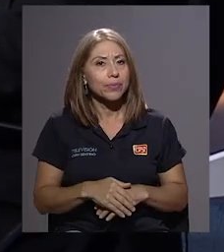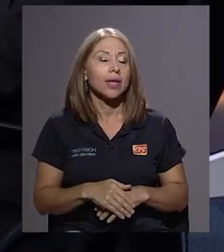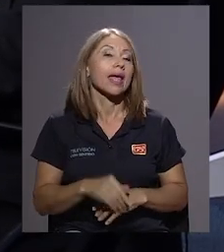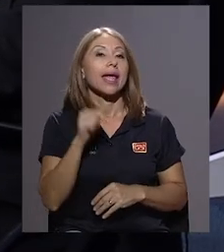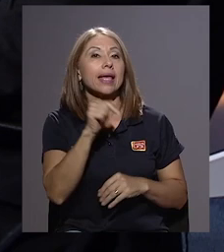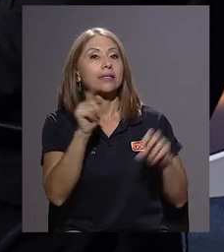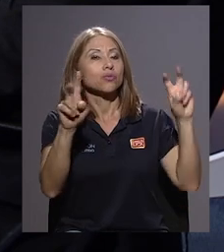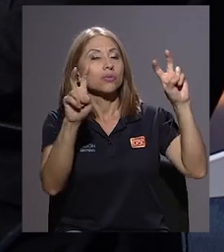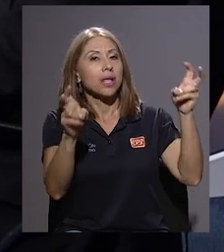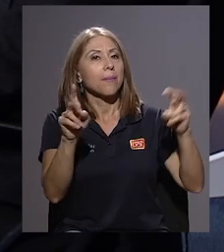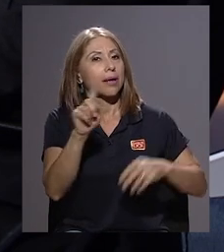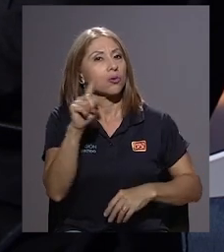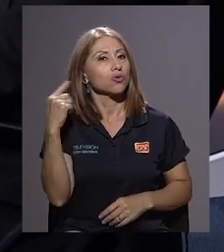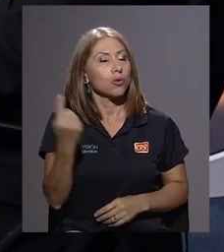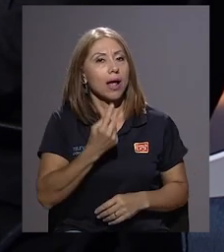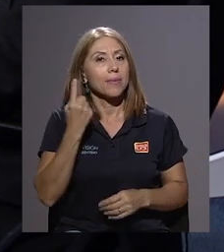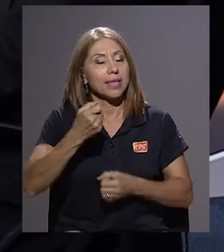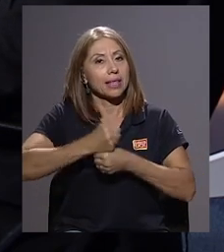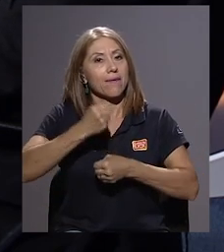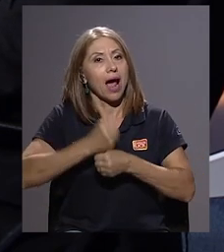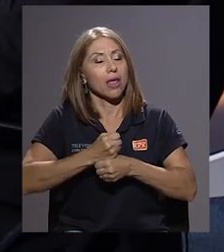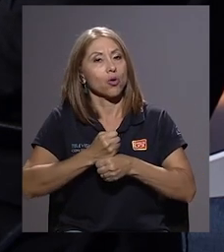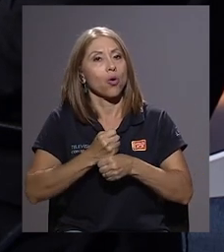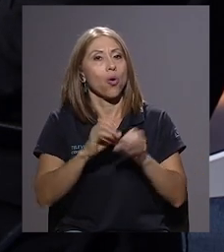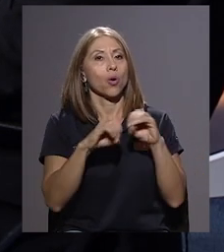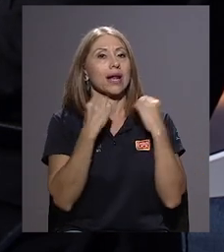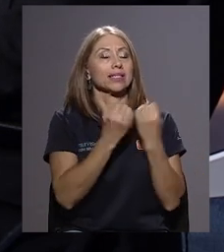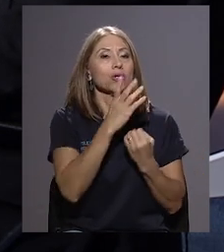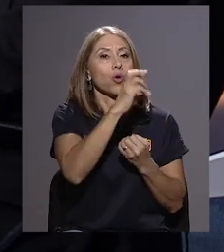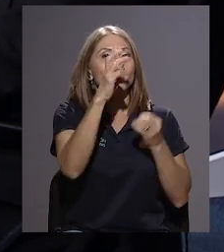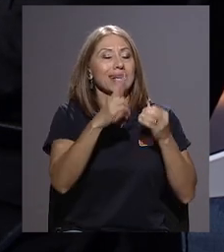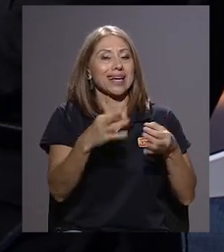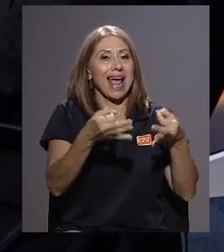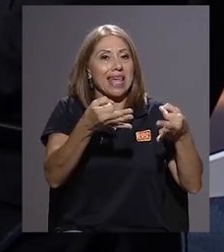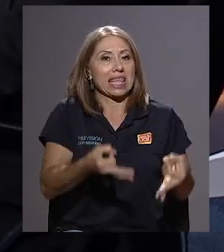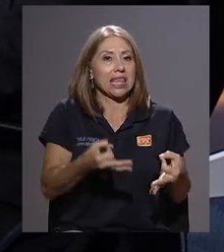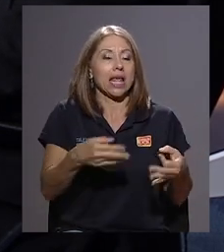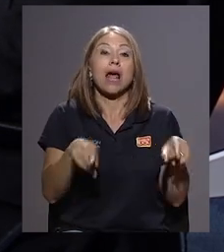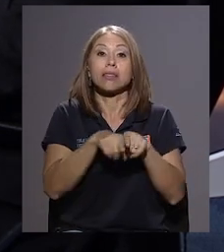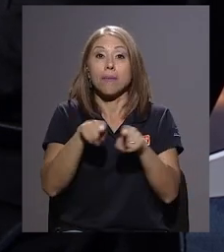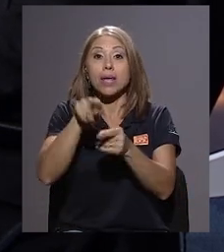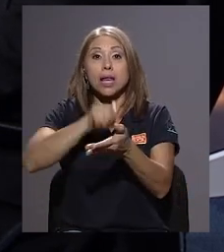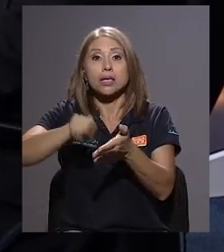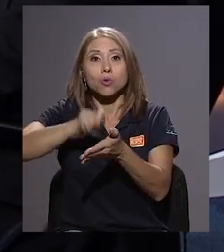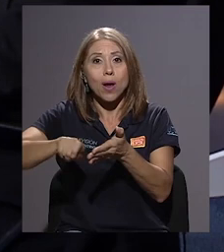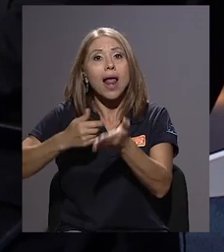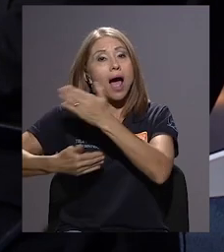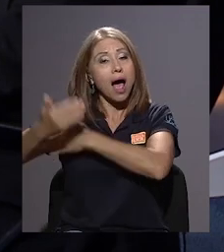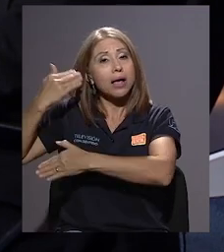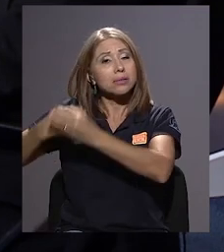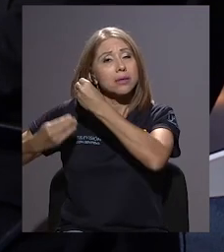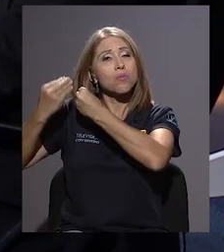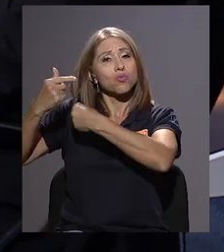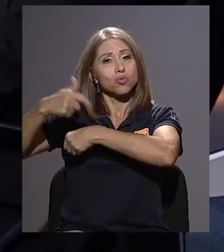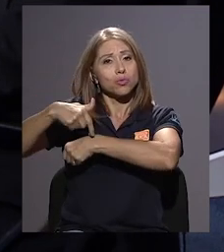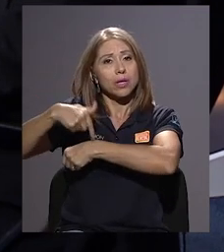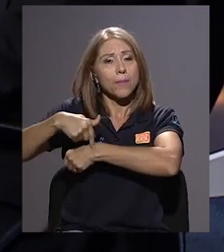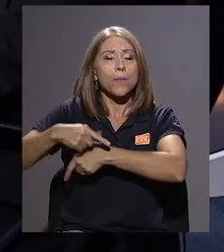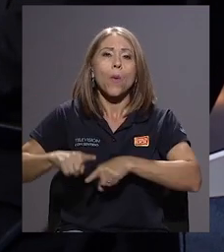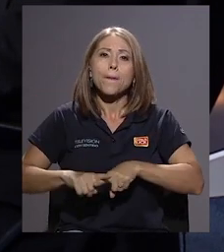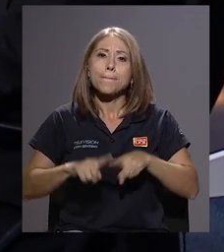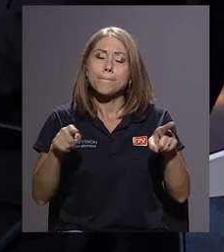la atención, ¿verdad? Vea que es un tema que no solamente viene trabajando en Costa Rica, sino también en la escuela desde hace mucho tiempo, pero sigue siendo